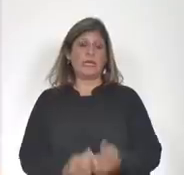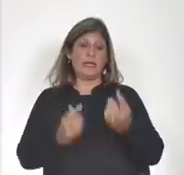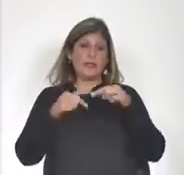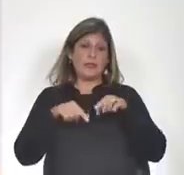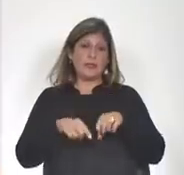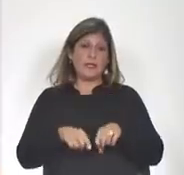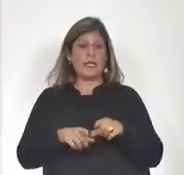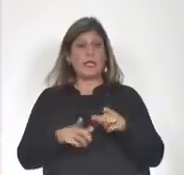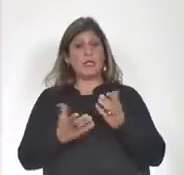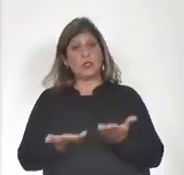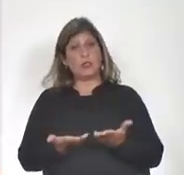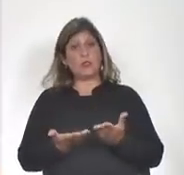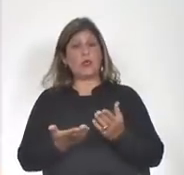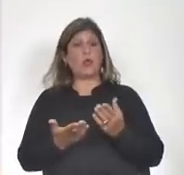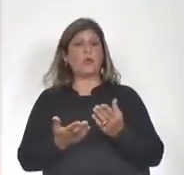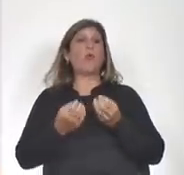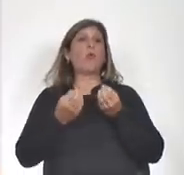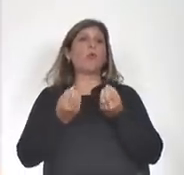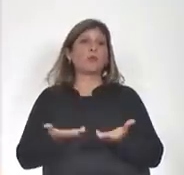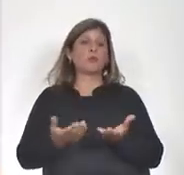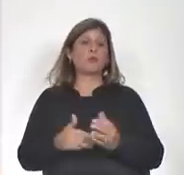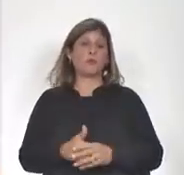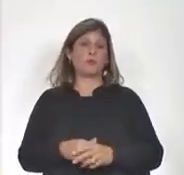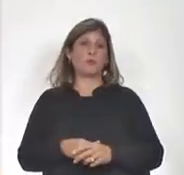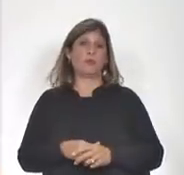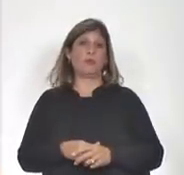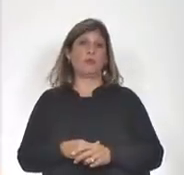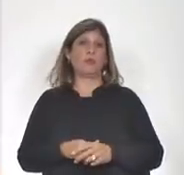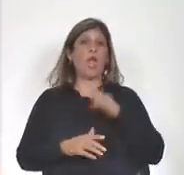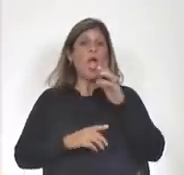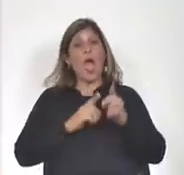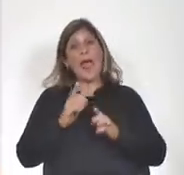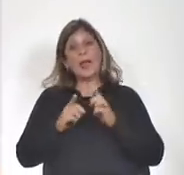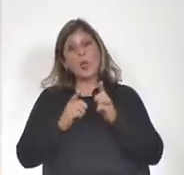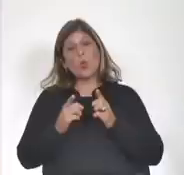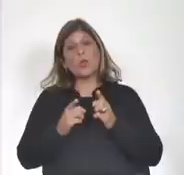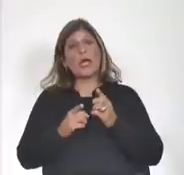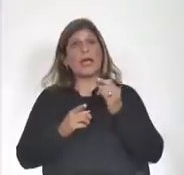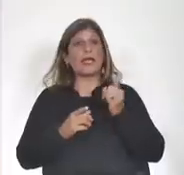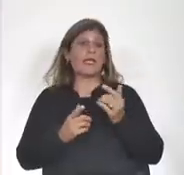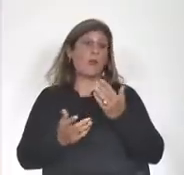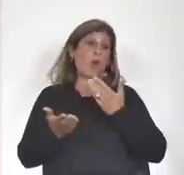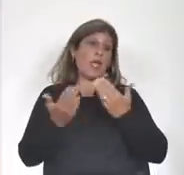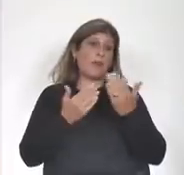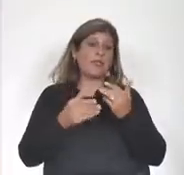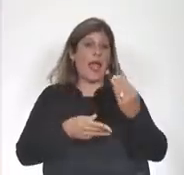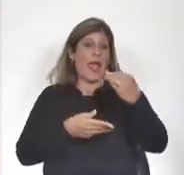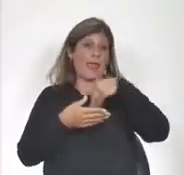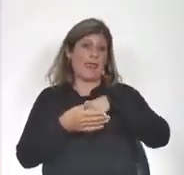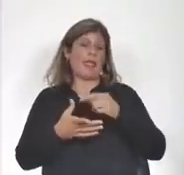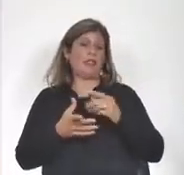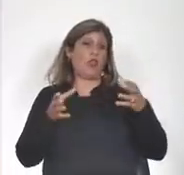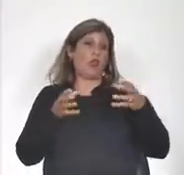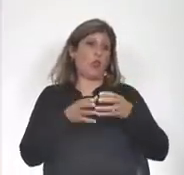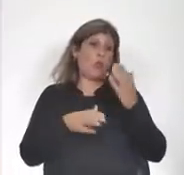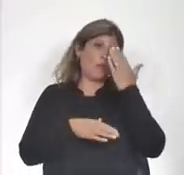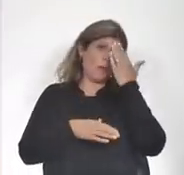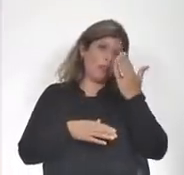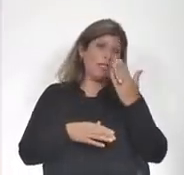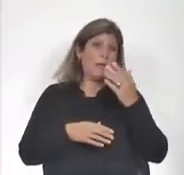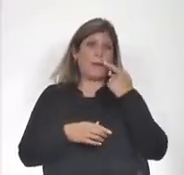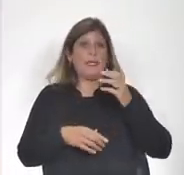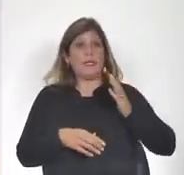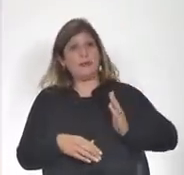Eso obedece a muchas razones. Algunas que tenemos que conversar internamente entre los Frente Amplistas y la Frente